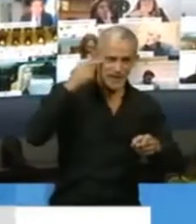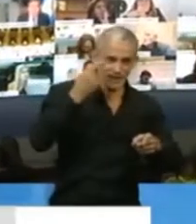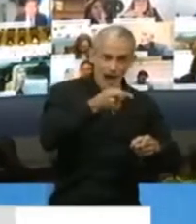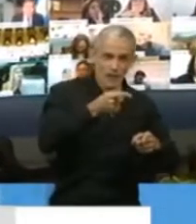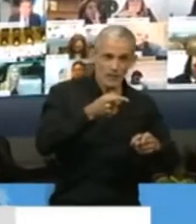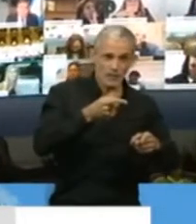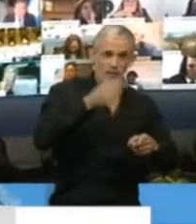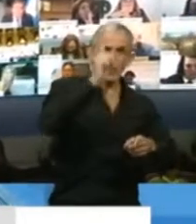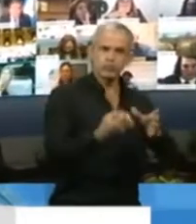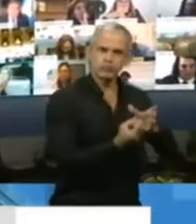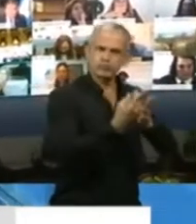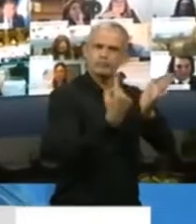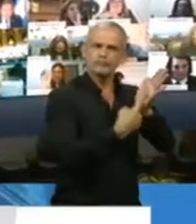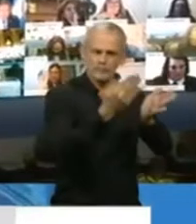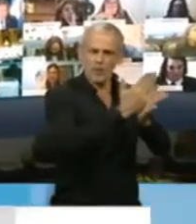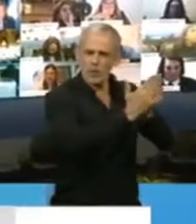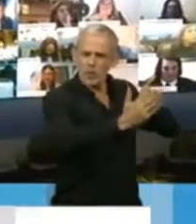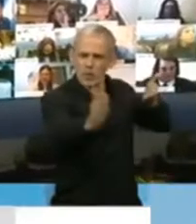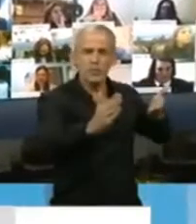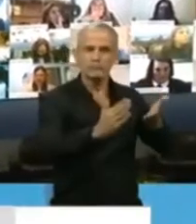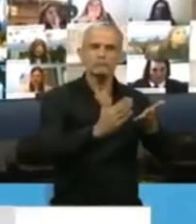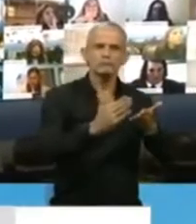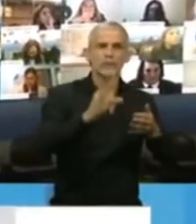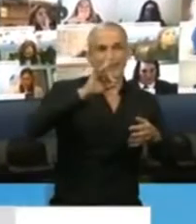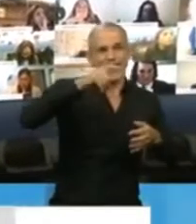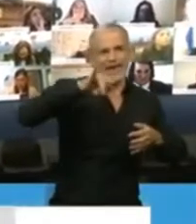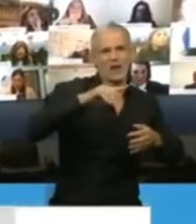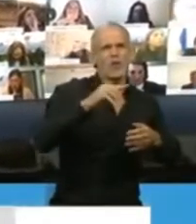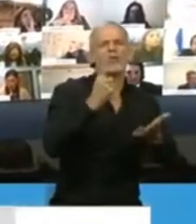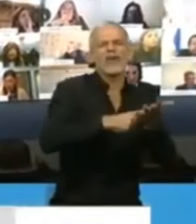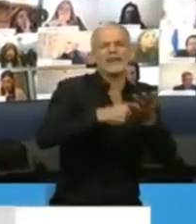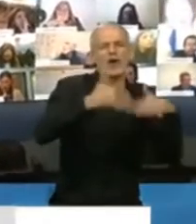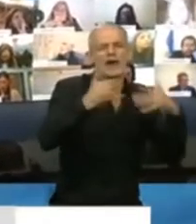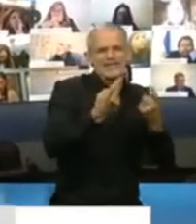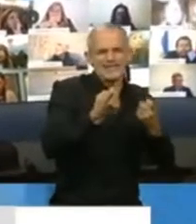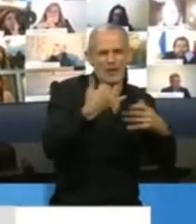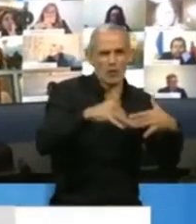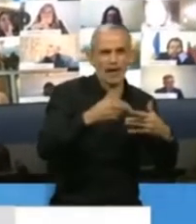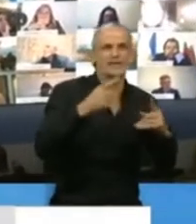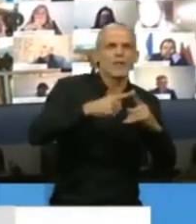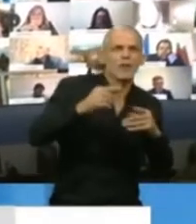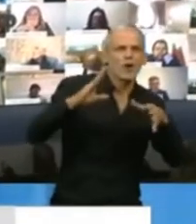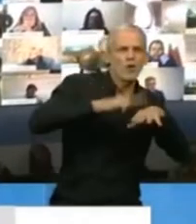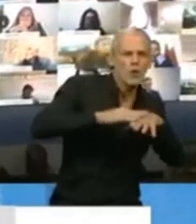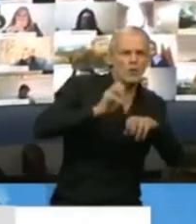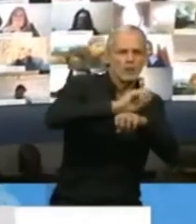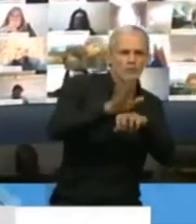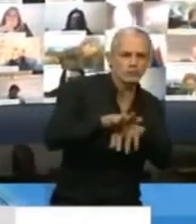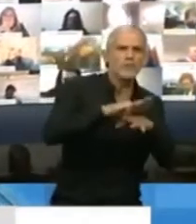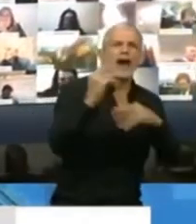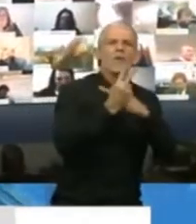Fernández y que fueron decretos de necesidad y urgencia en el marco de la pandemia para cuidarnos a todos.